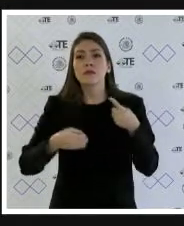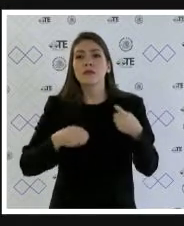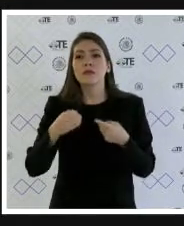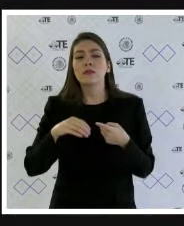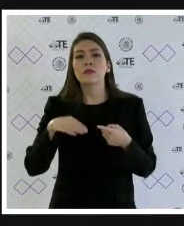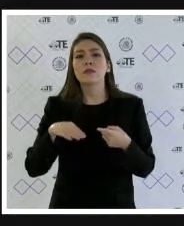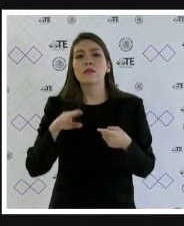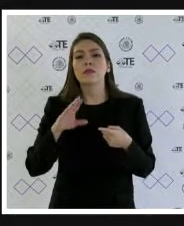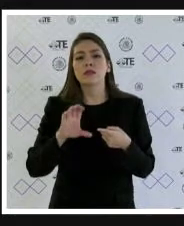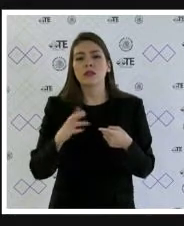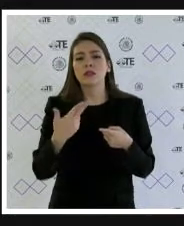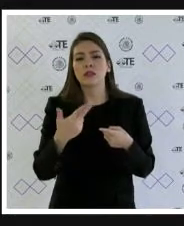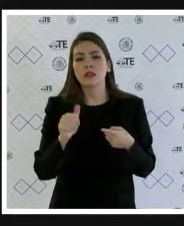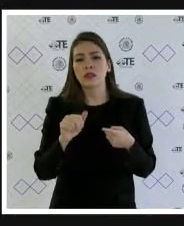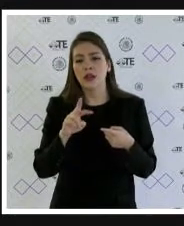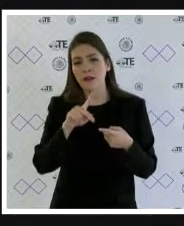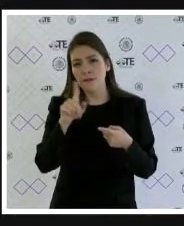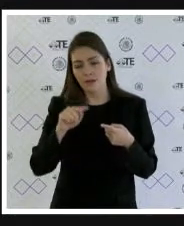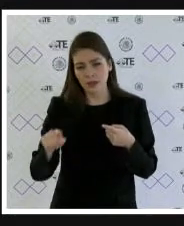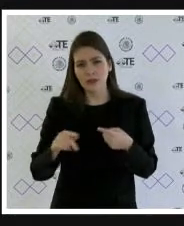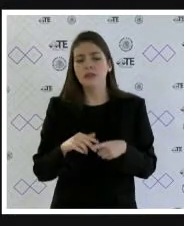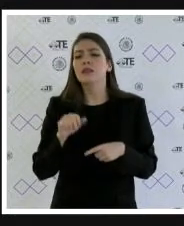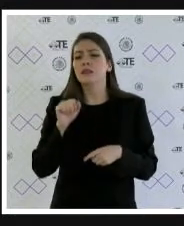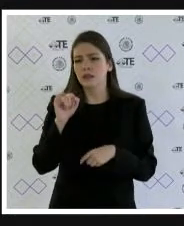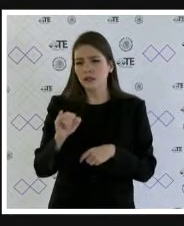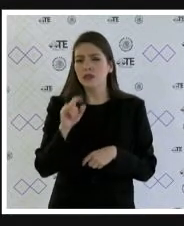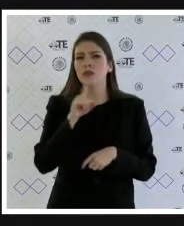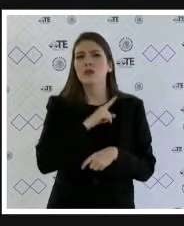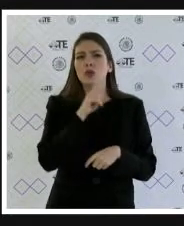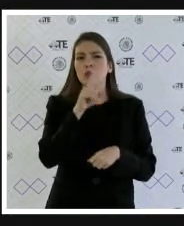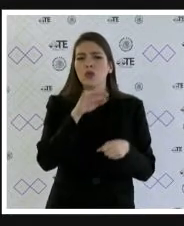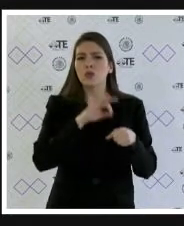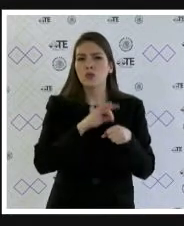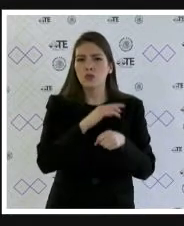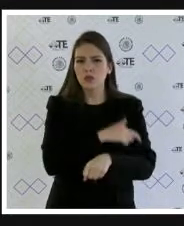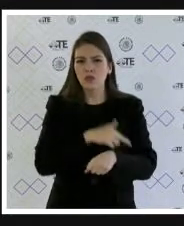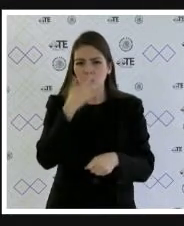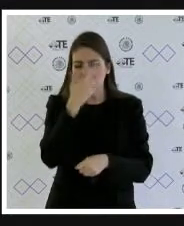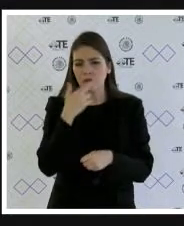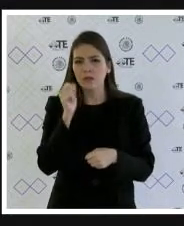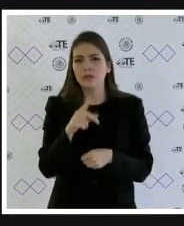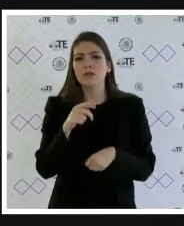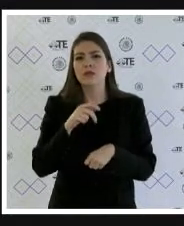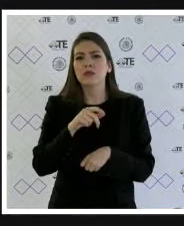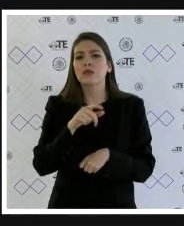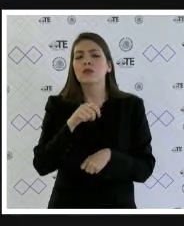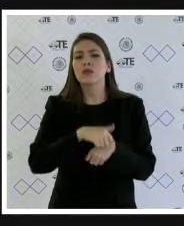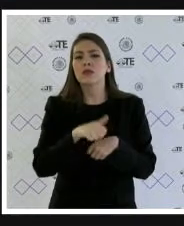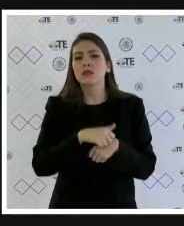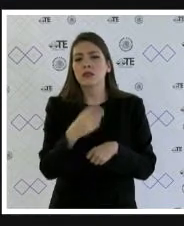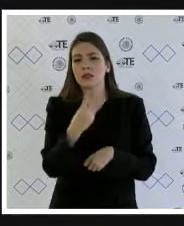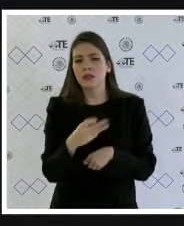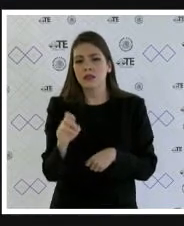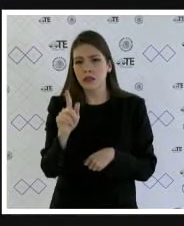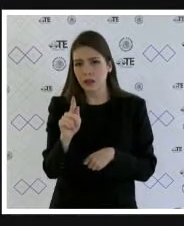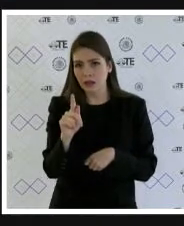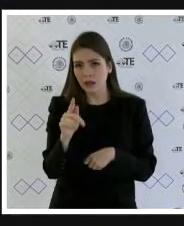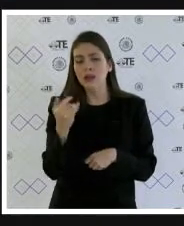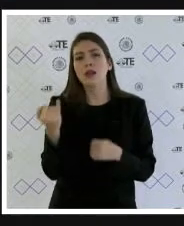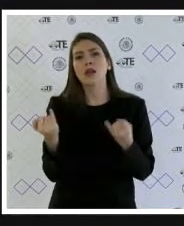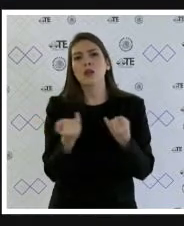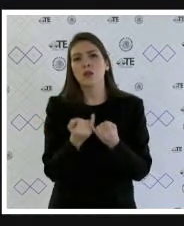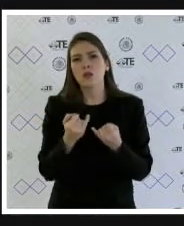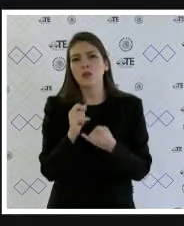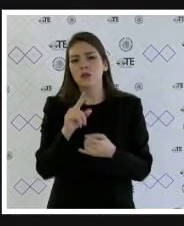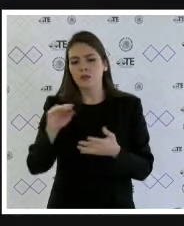a favor de los proyectos de cuenta con el voto aclaratorio en el juicio electoral trescientos setenta y solicito de una vez agregada la sentencia